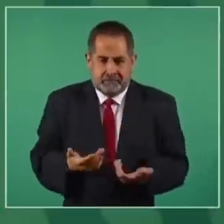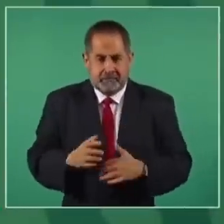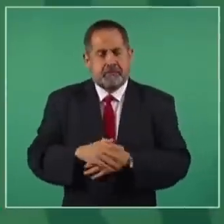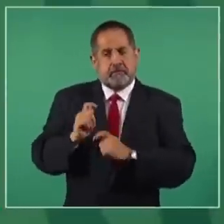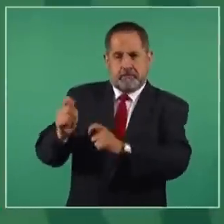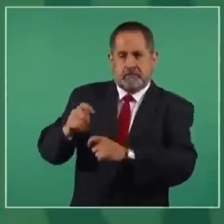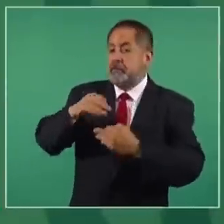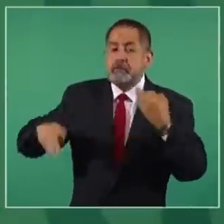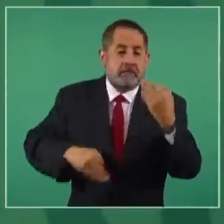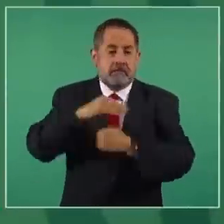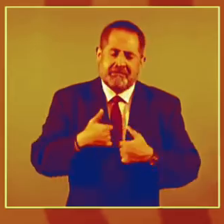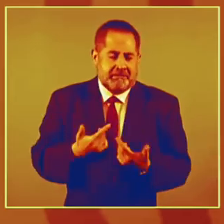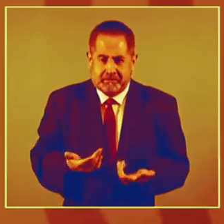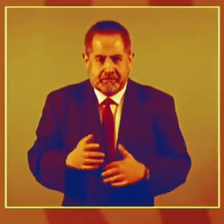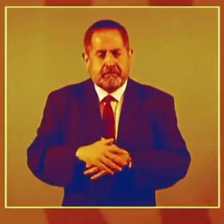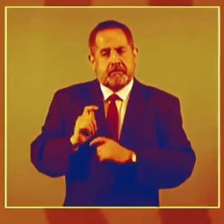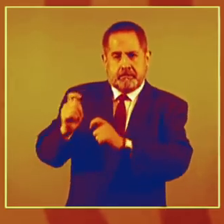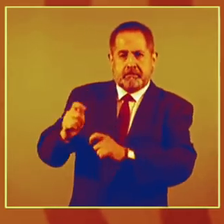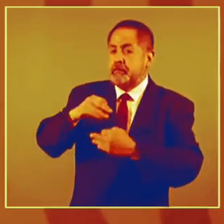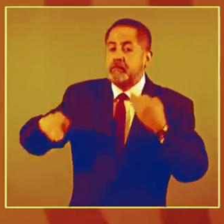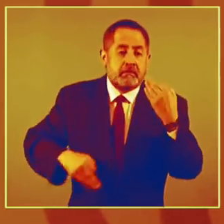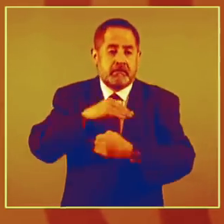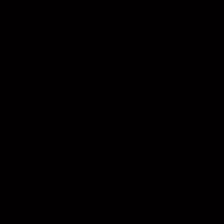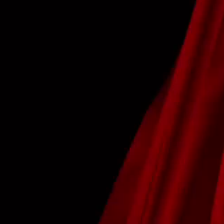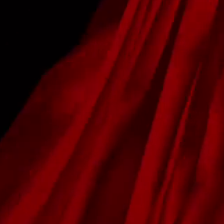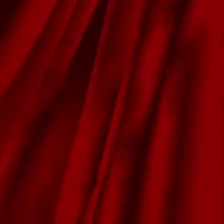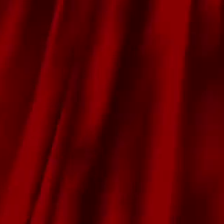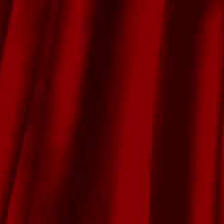eso corresponde a todos, eso corresponde a todos.